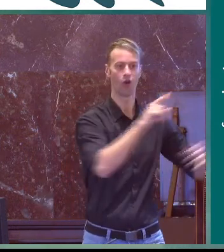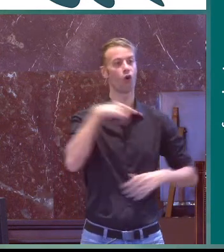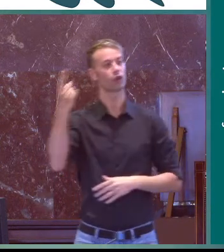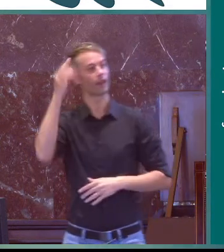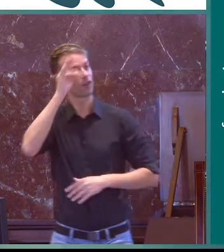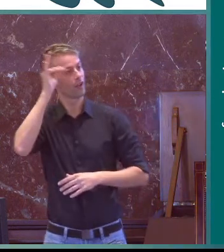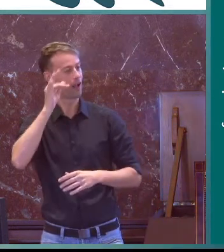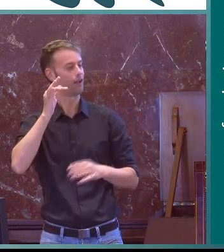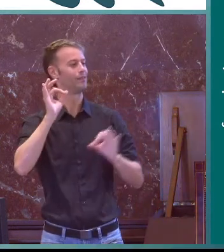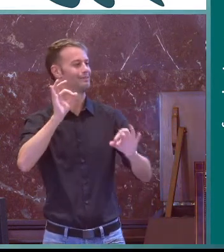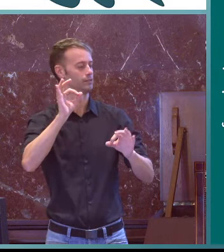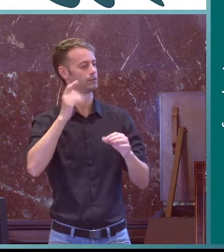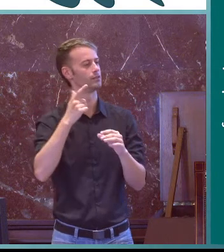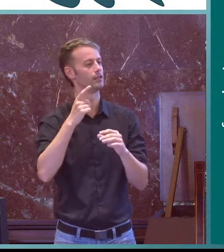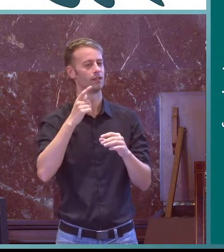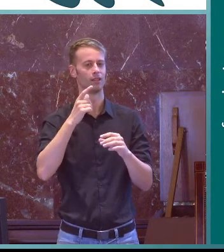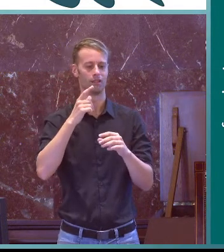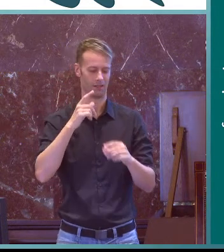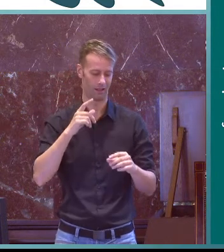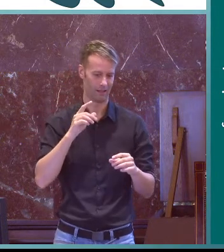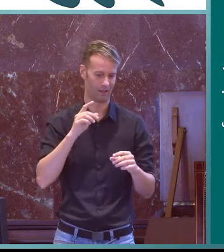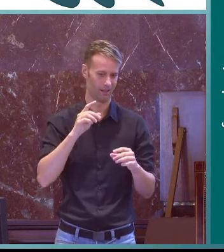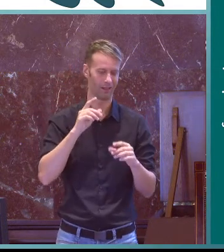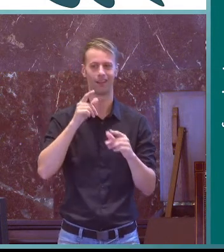esta es la psicología del desarrollo por un lado y luego hay otra teoría